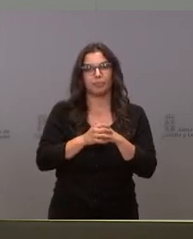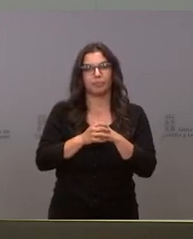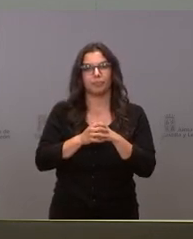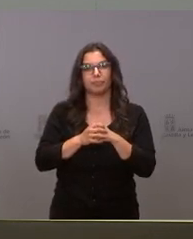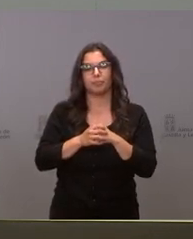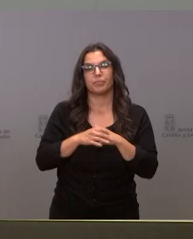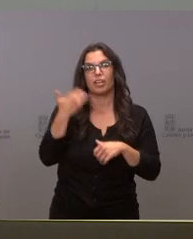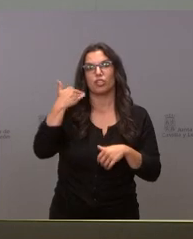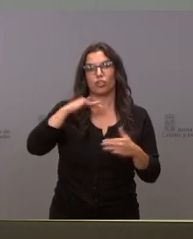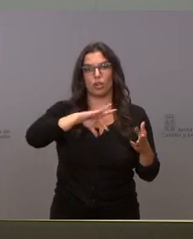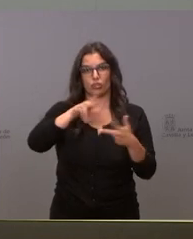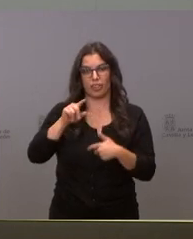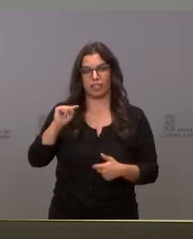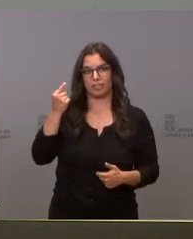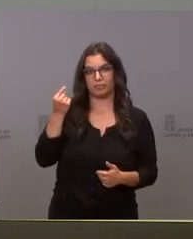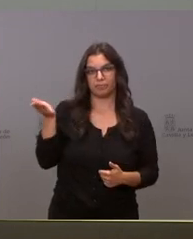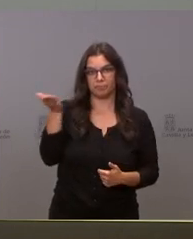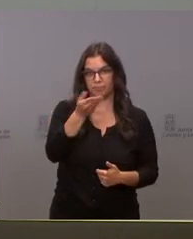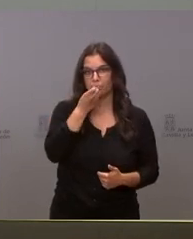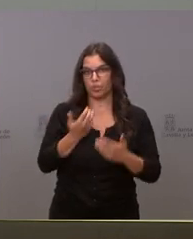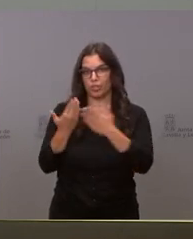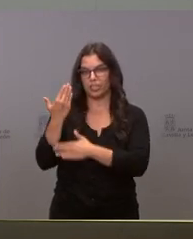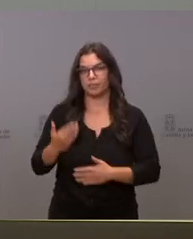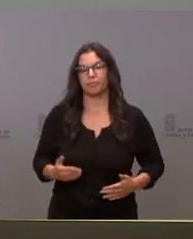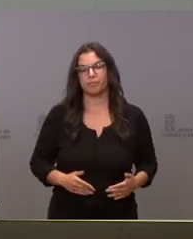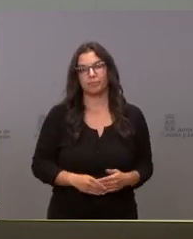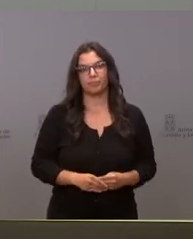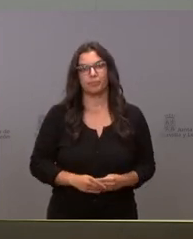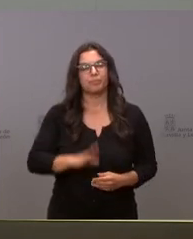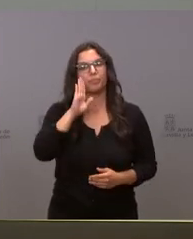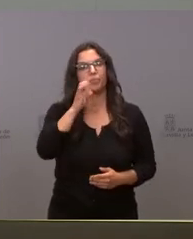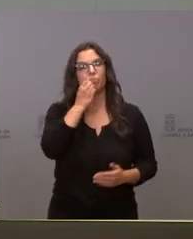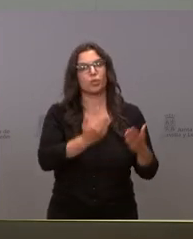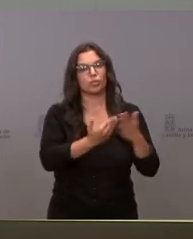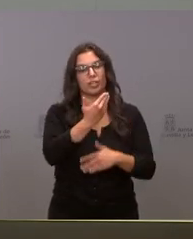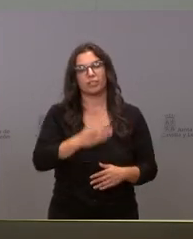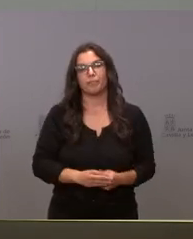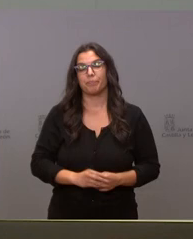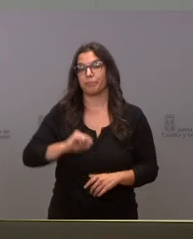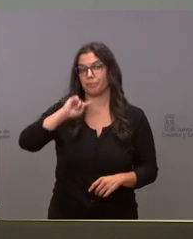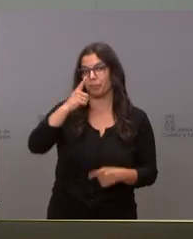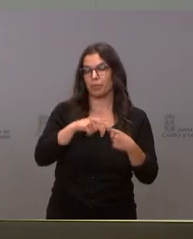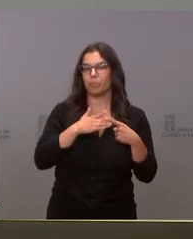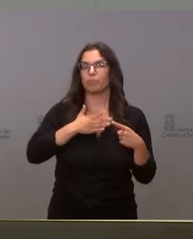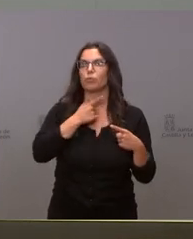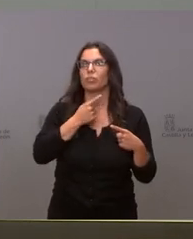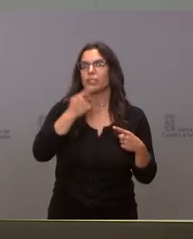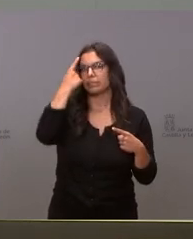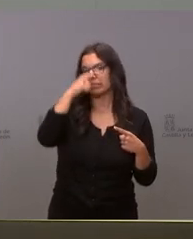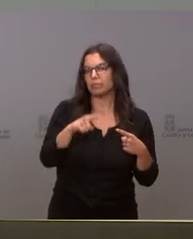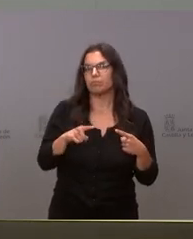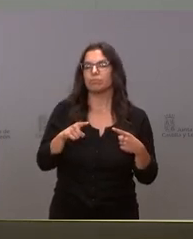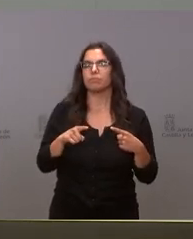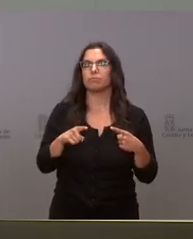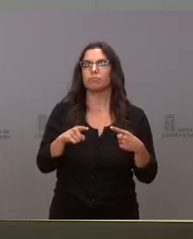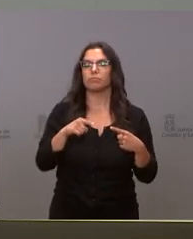de Soria Noticias Adelante Encarna Buenos días Hola, buenos días En primer lugar me gustaría saber si le ha